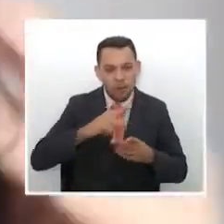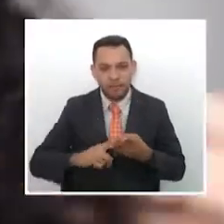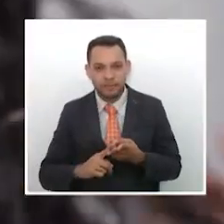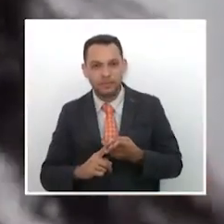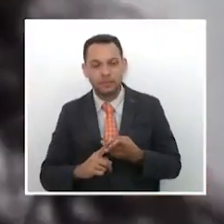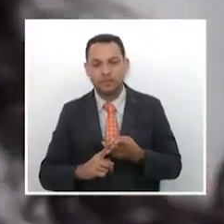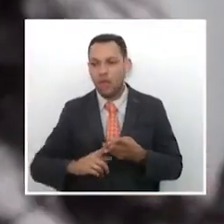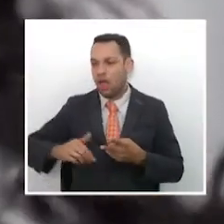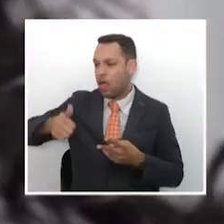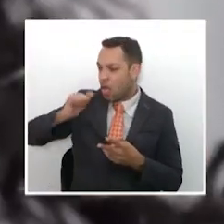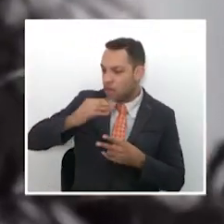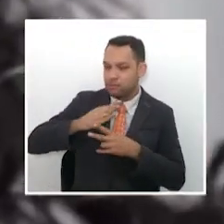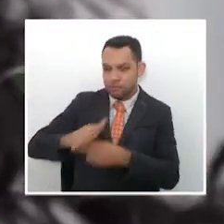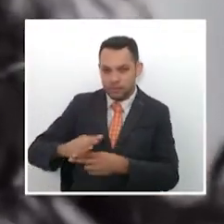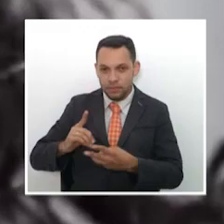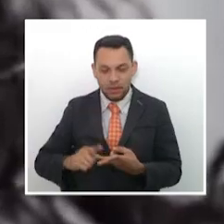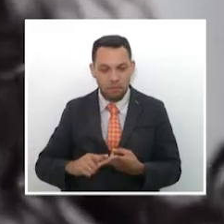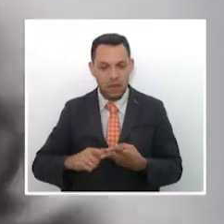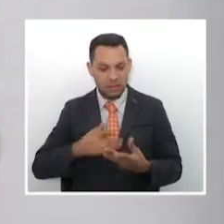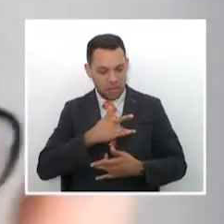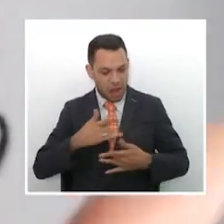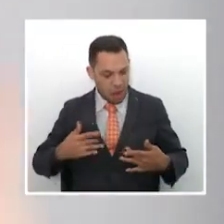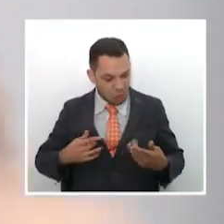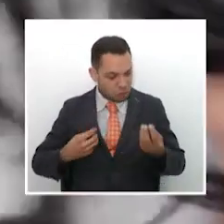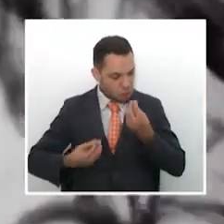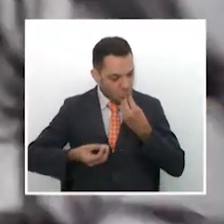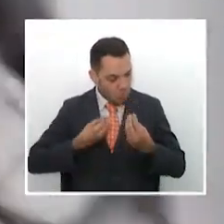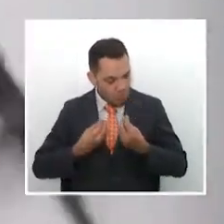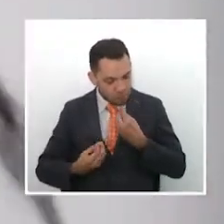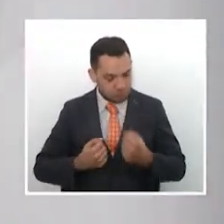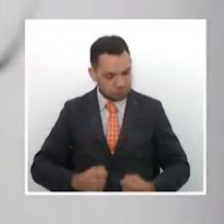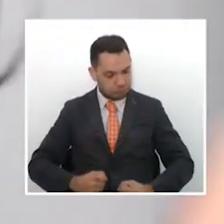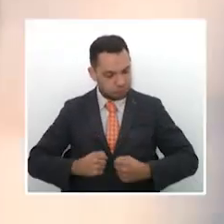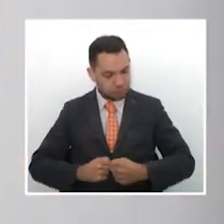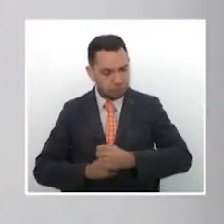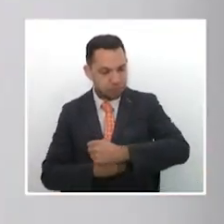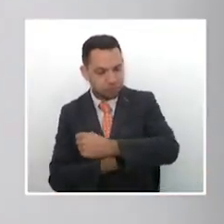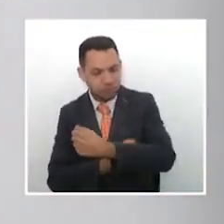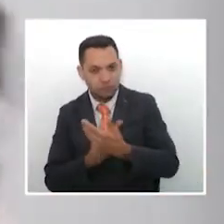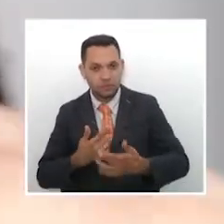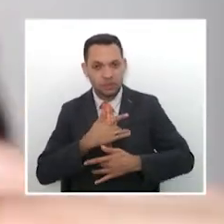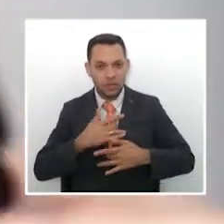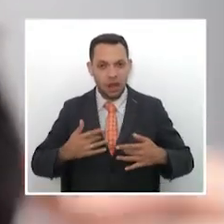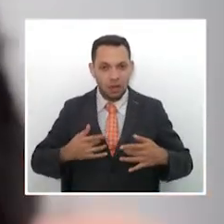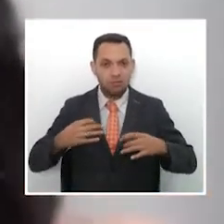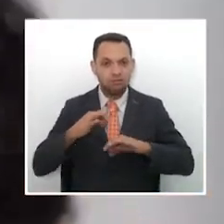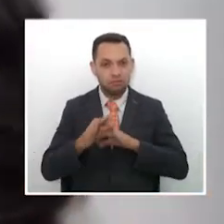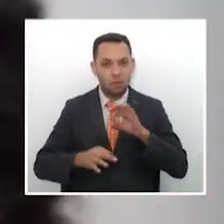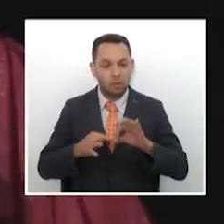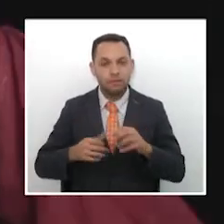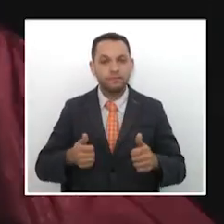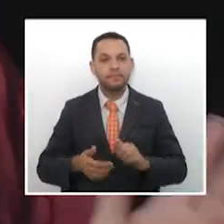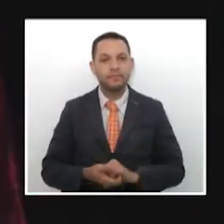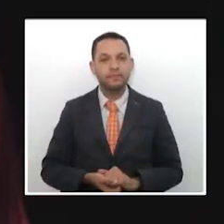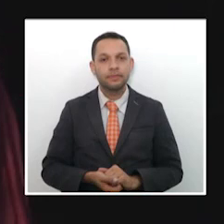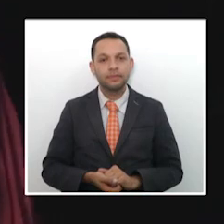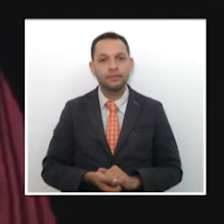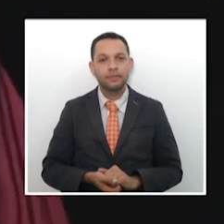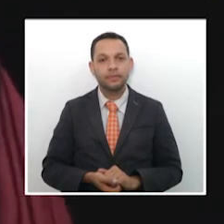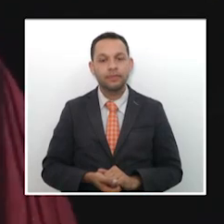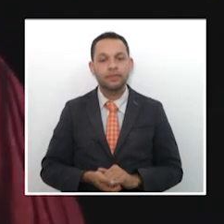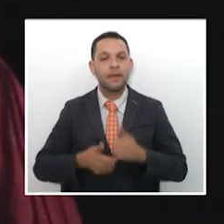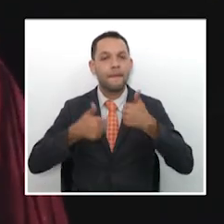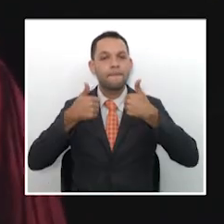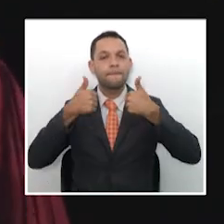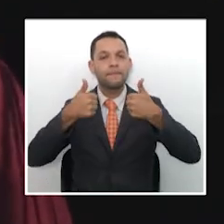ingesta de alcohol y tener una dieta balanceada ayuda notablemente en la salud y belleza. Muy bien,